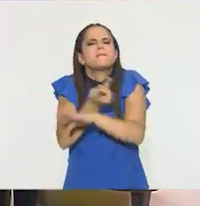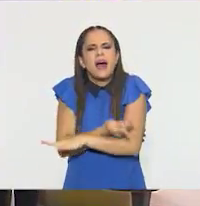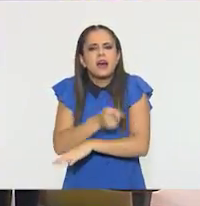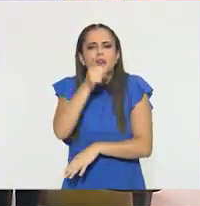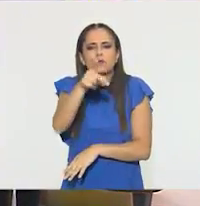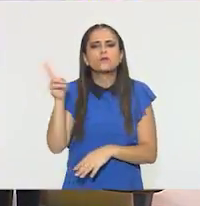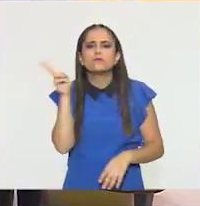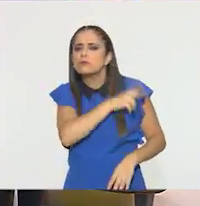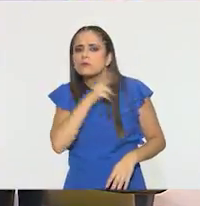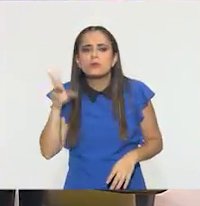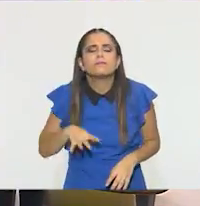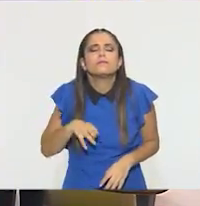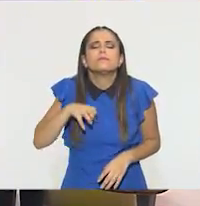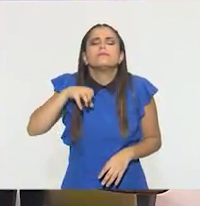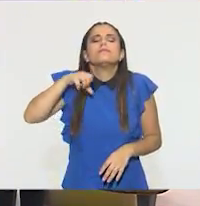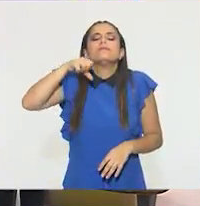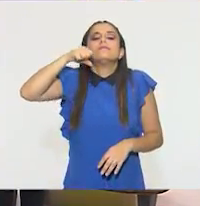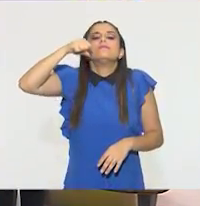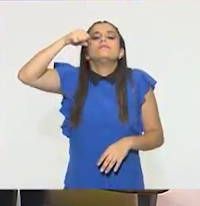aire? ¿Tomamos aire?